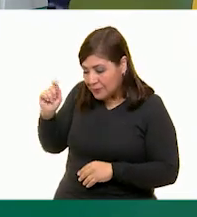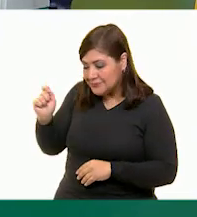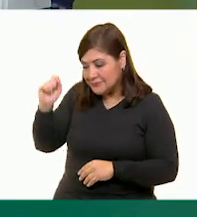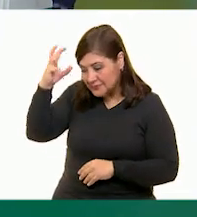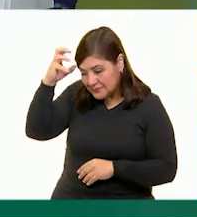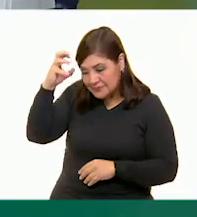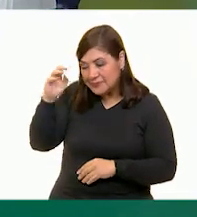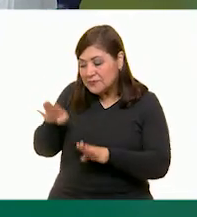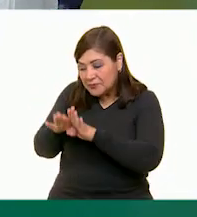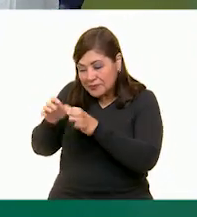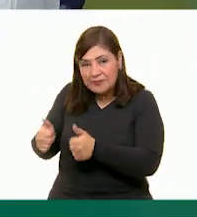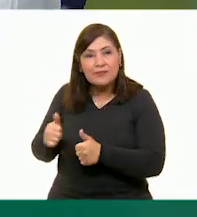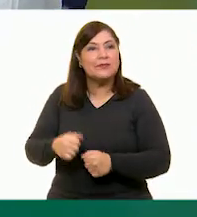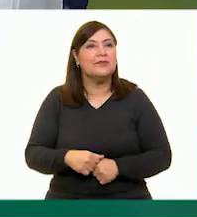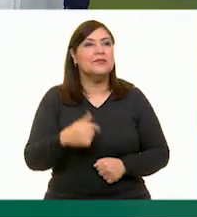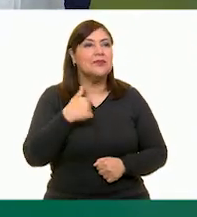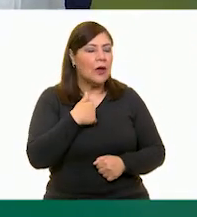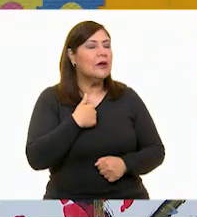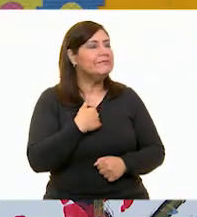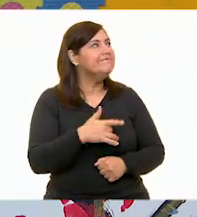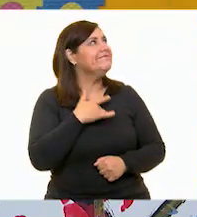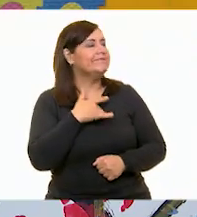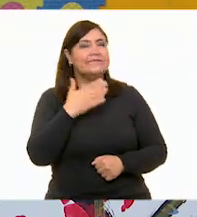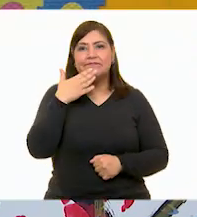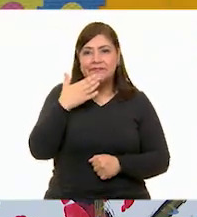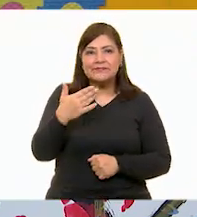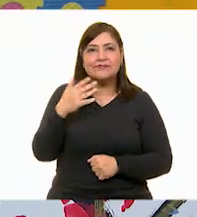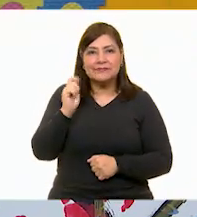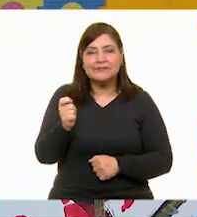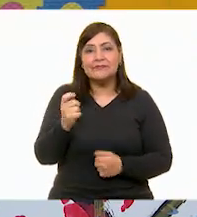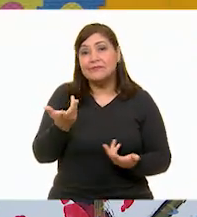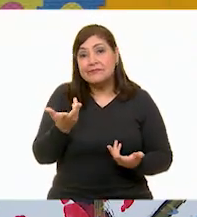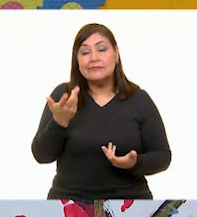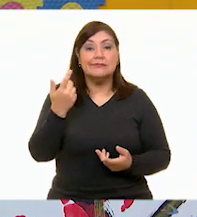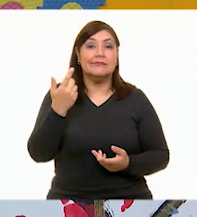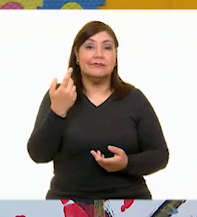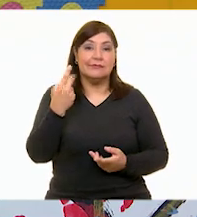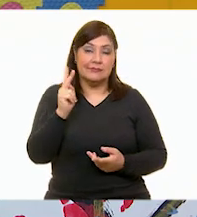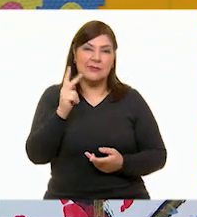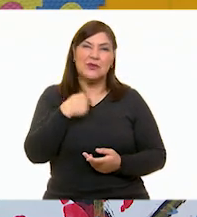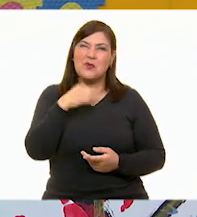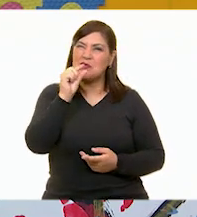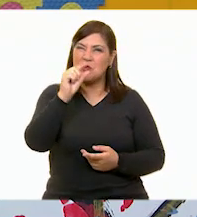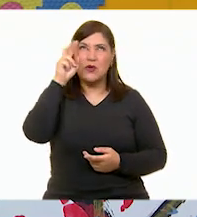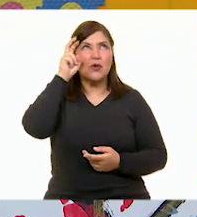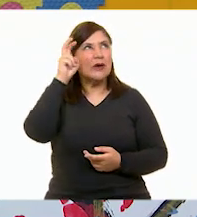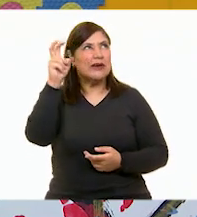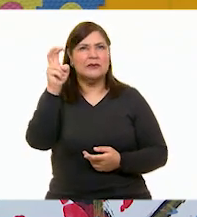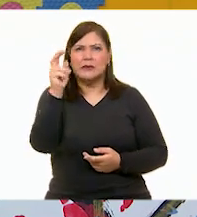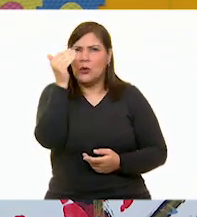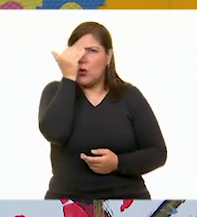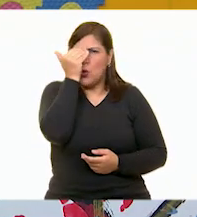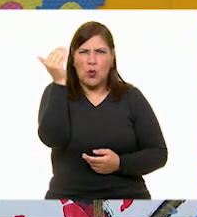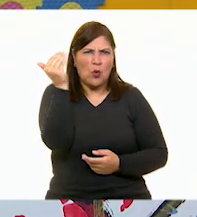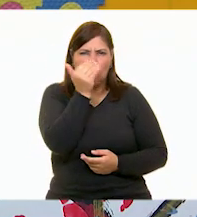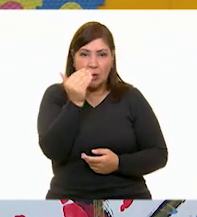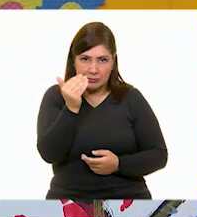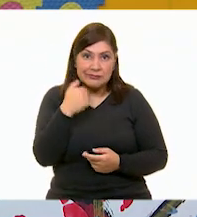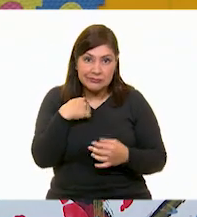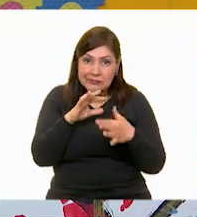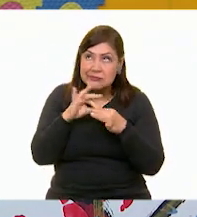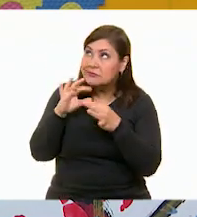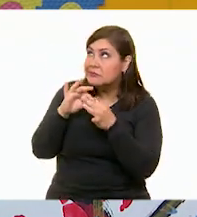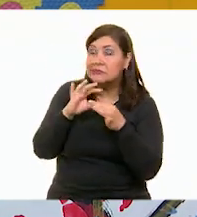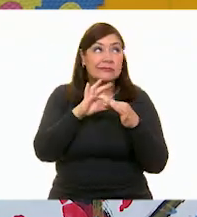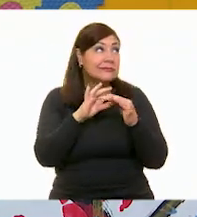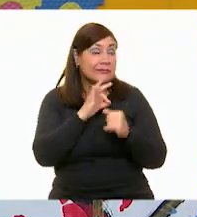¿Cómo estás, Panchito? Estoy muy bien. Bueno, aunque tuve un sueño terrible. ¿Se los puedo contar?